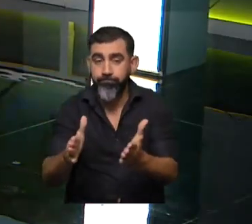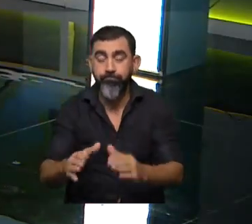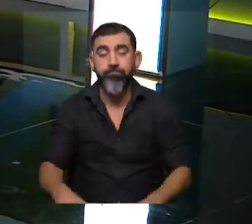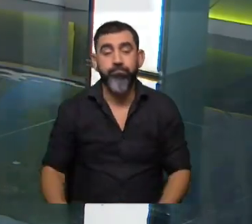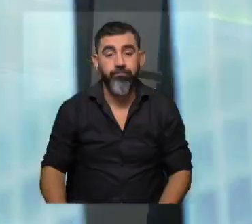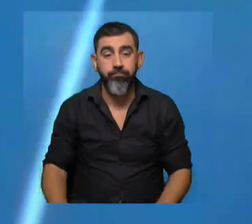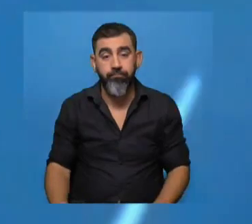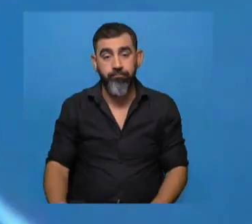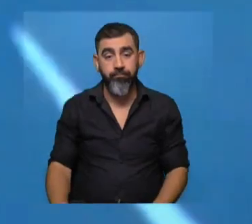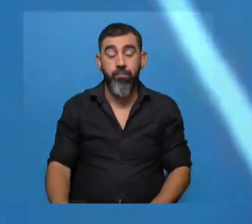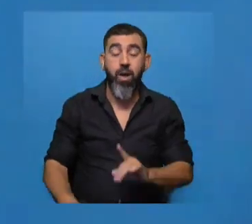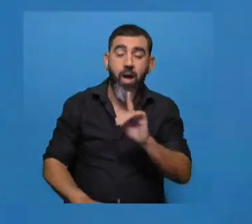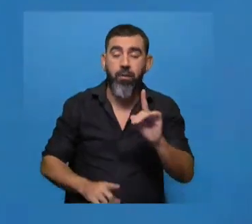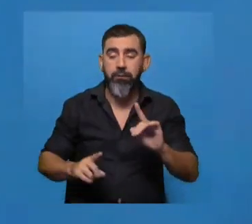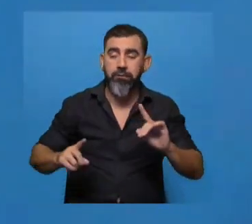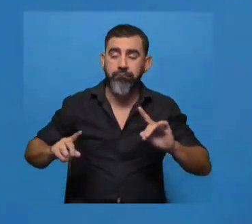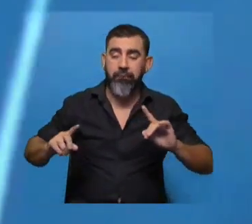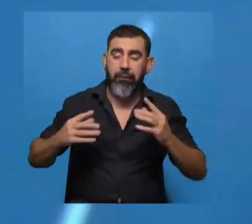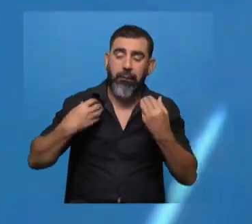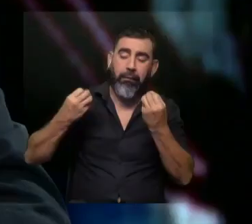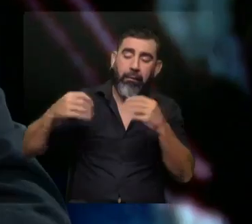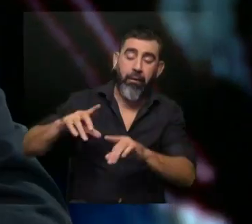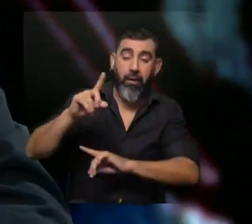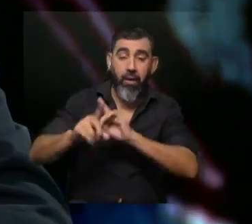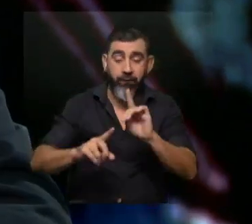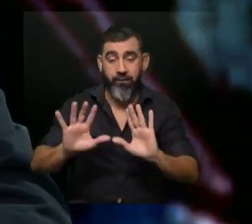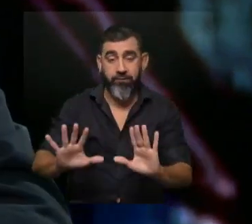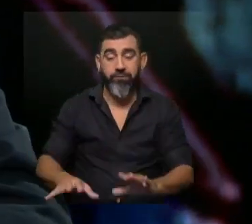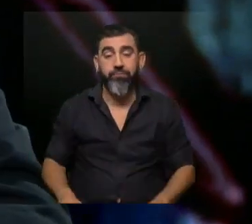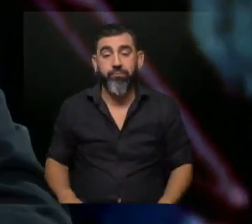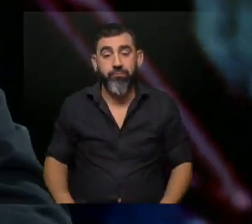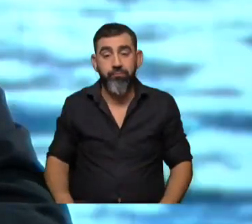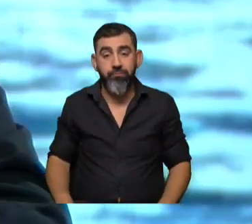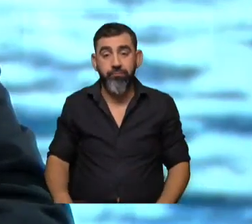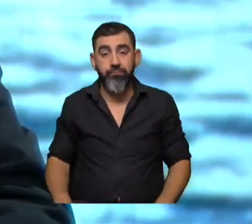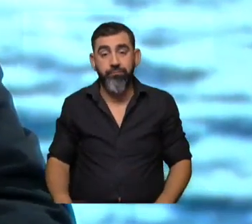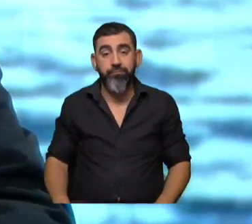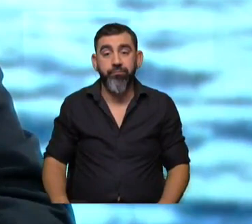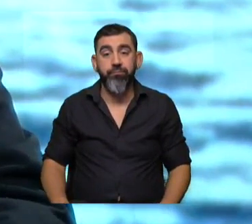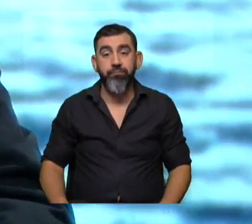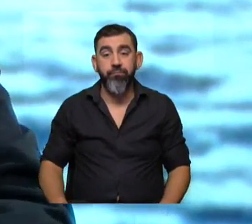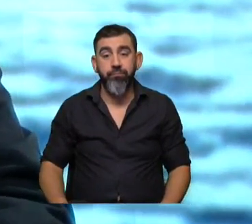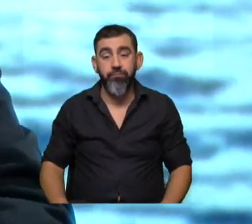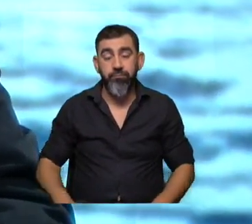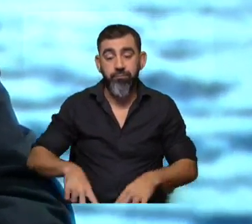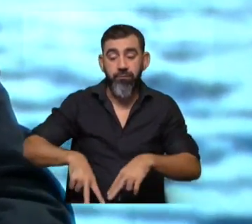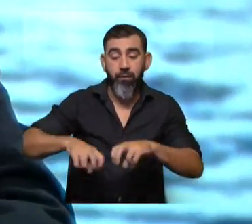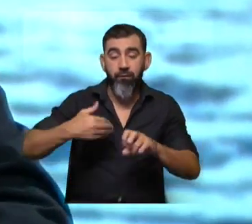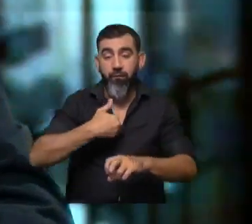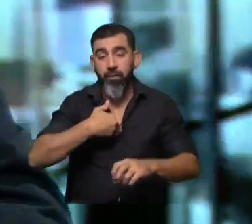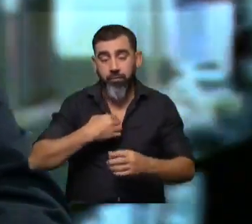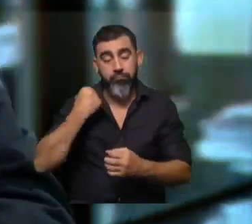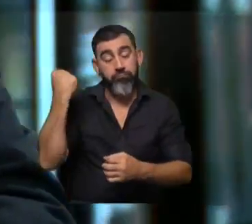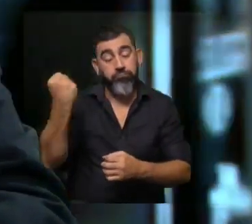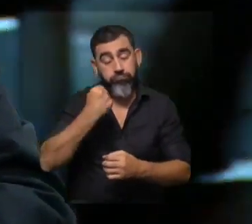porque el desaliento siempre forma parte de este escenario. Sí. A ver, la tarea del investigador es ardua,